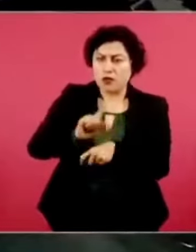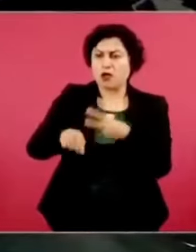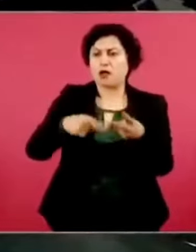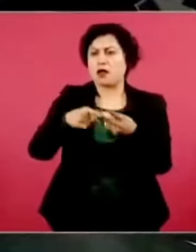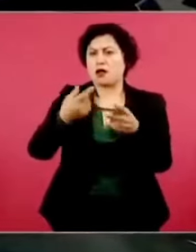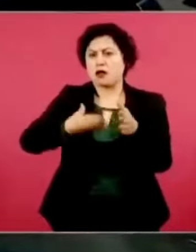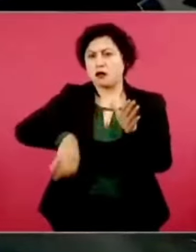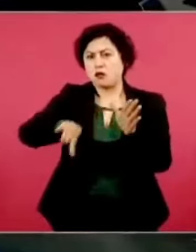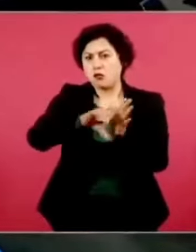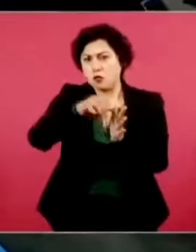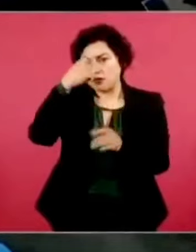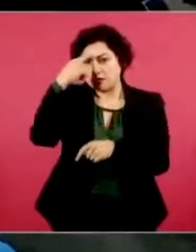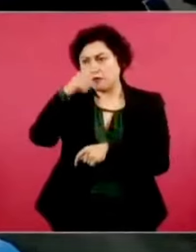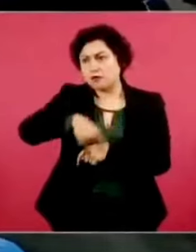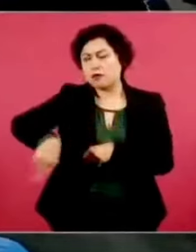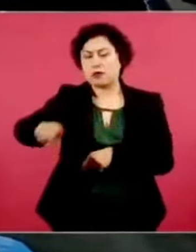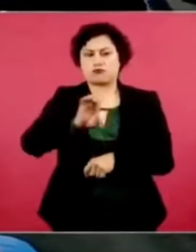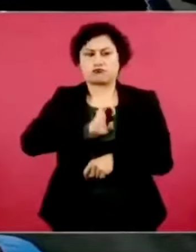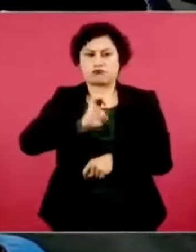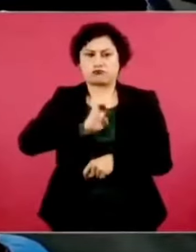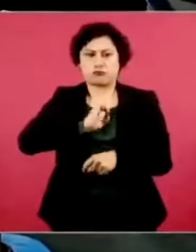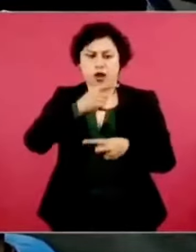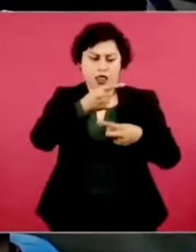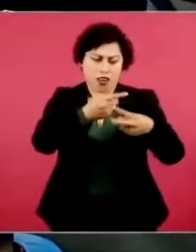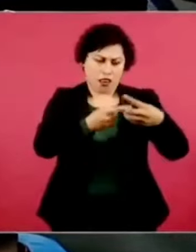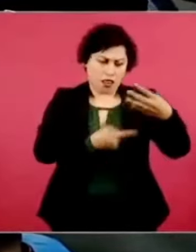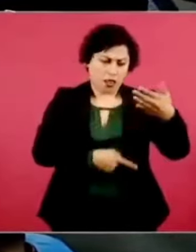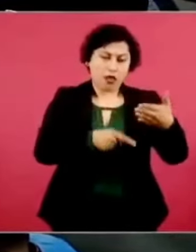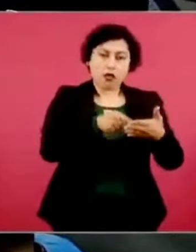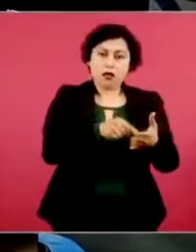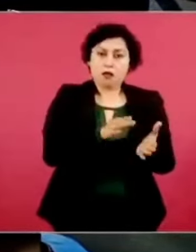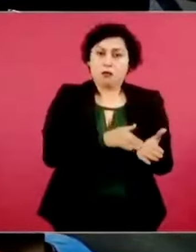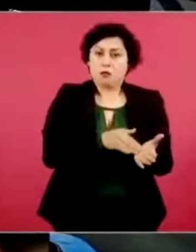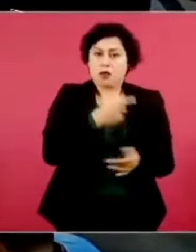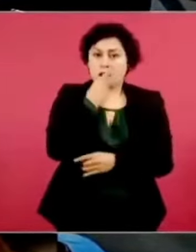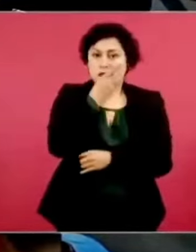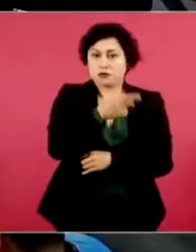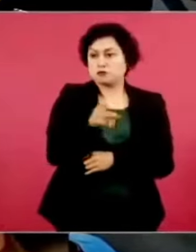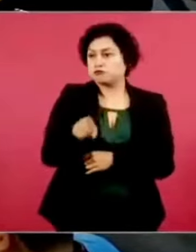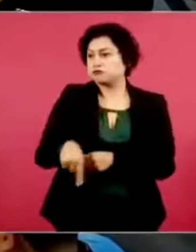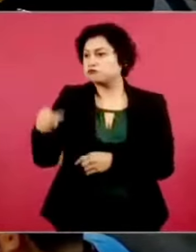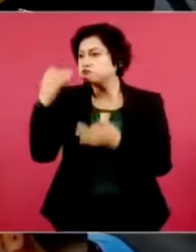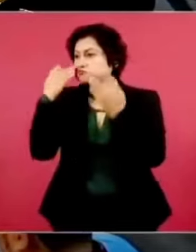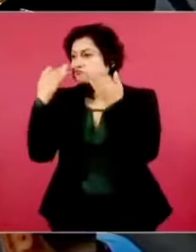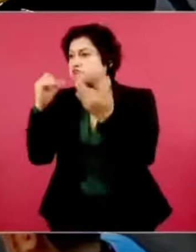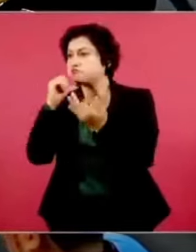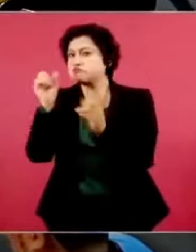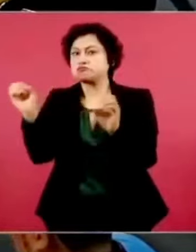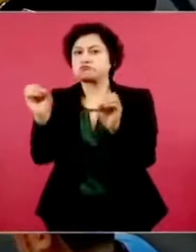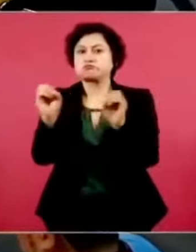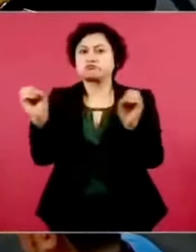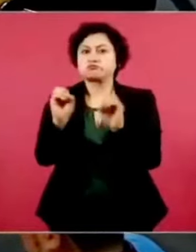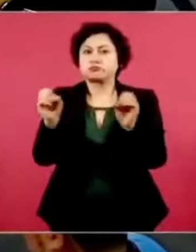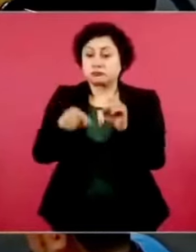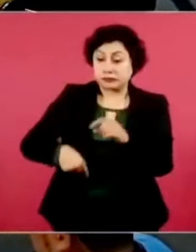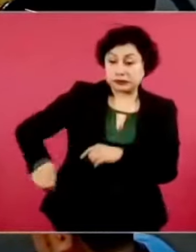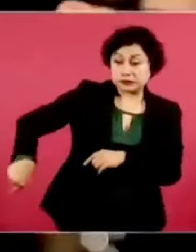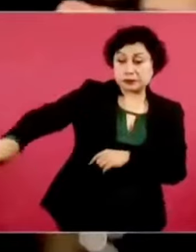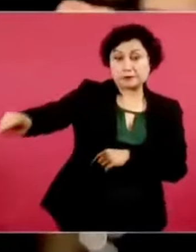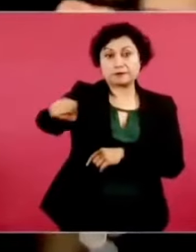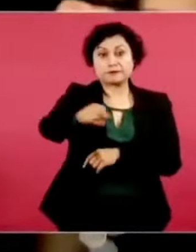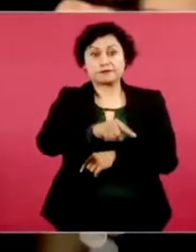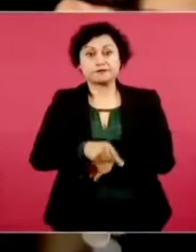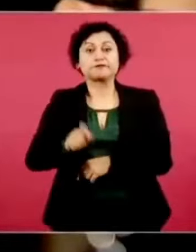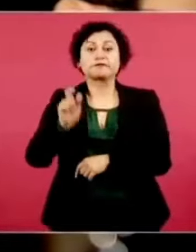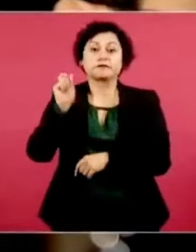toda una infraestructura necesaria de la cual no se hizo mucho. De hecho, lo que se menciona es que esta pista tiene, en lugar de existir una que tenga que ver